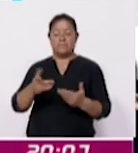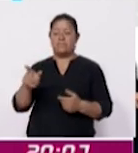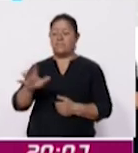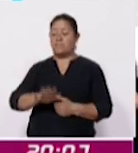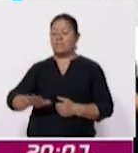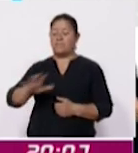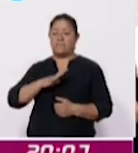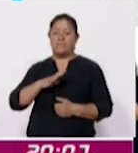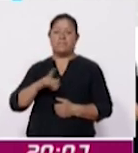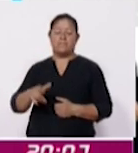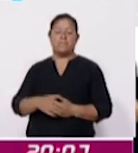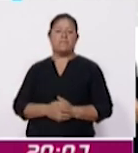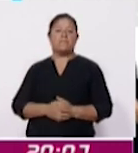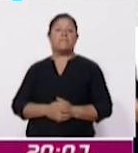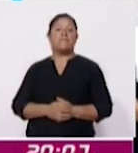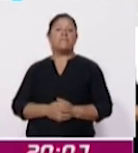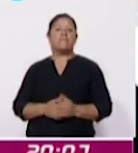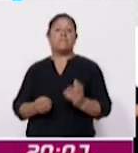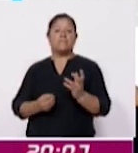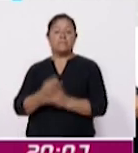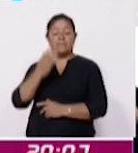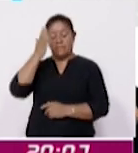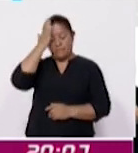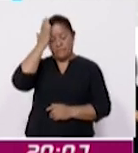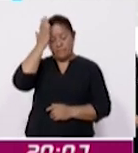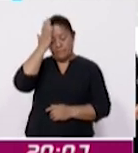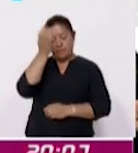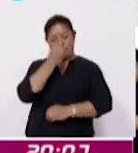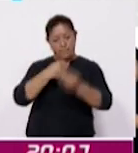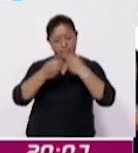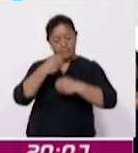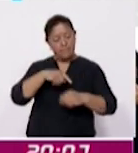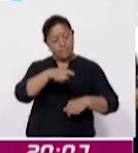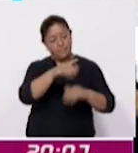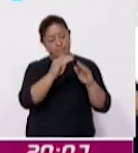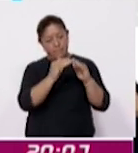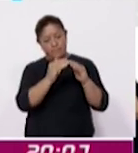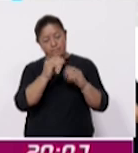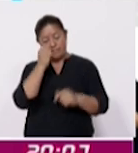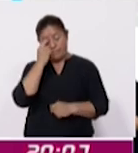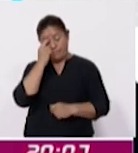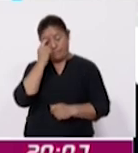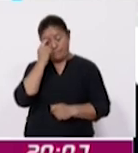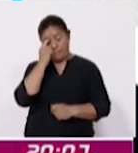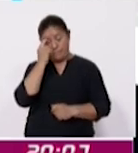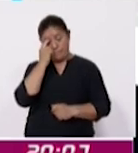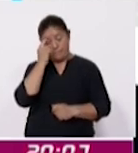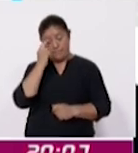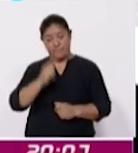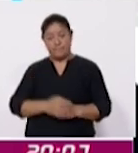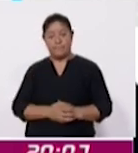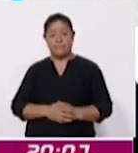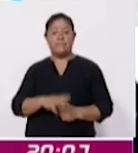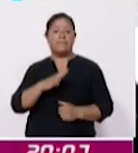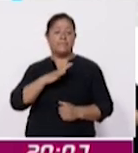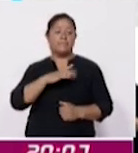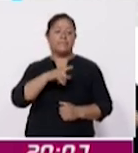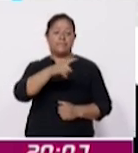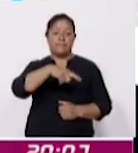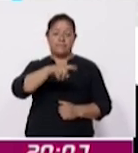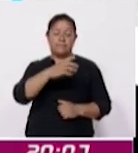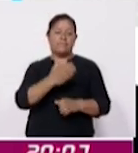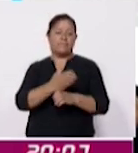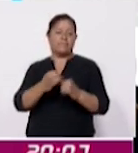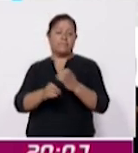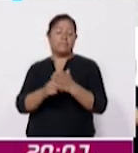canasta reflejen los nuevos patrones de consumo de los hogares. O sea, incluyan los productos